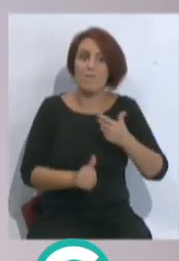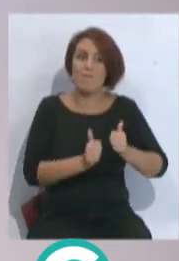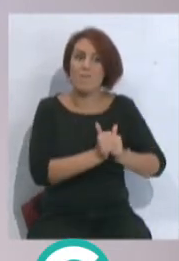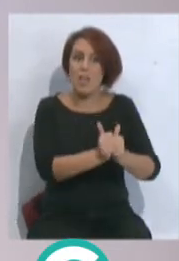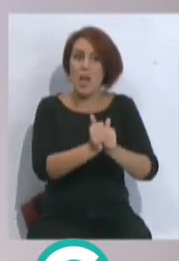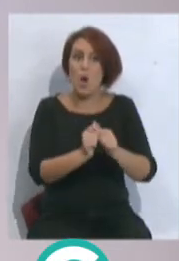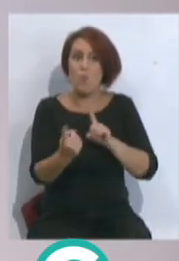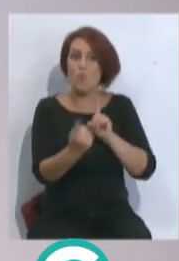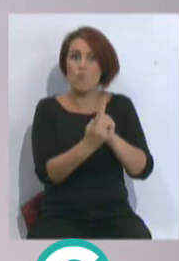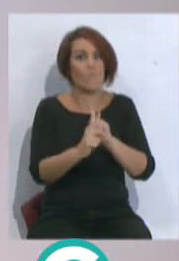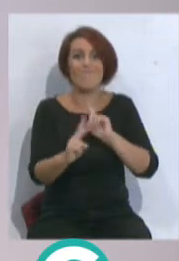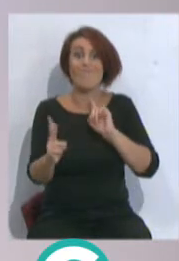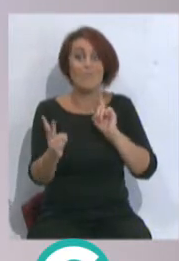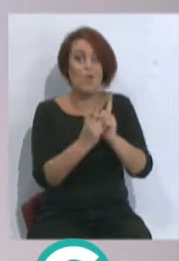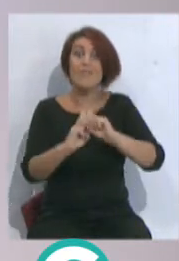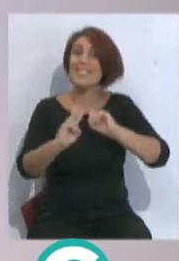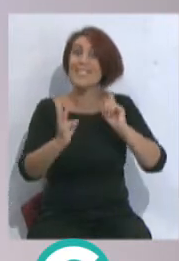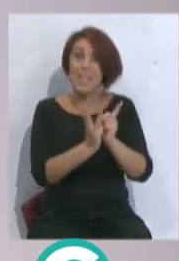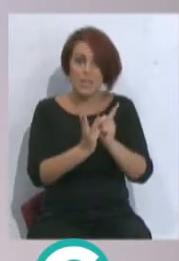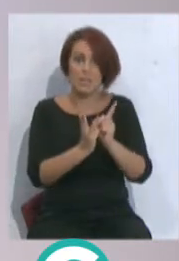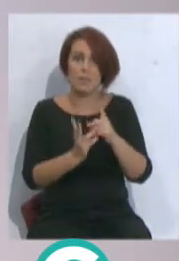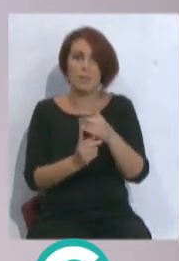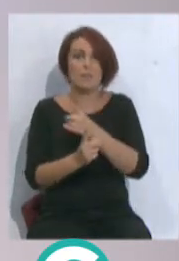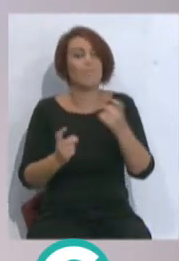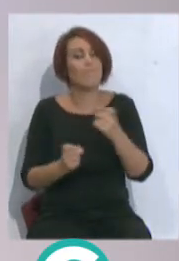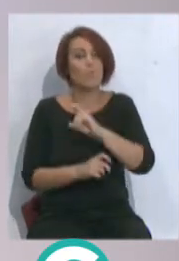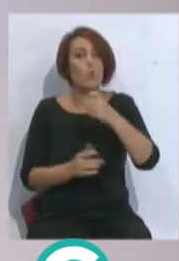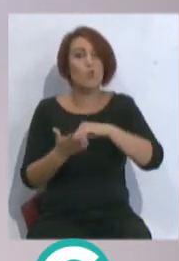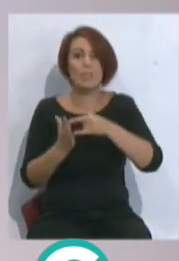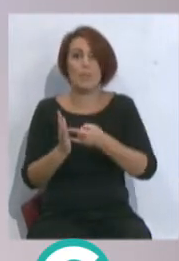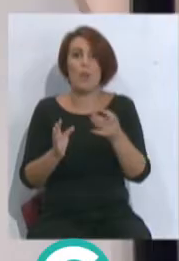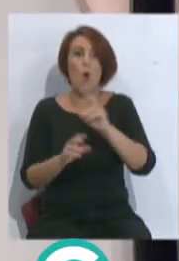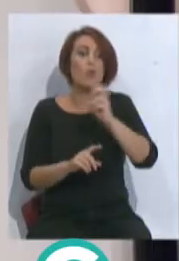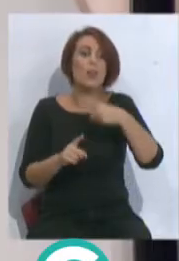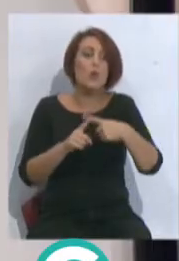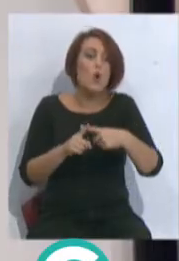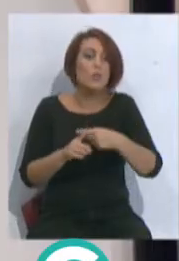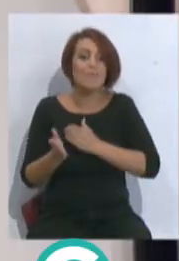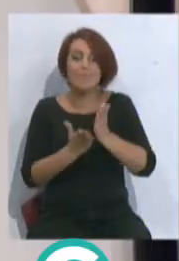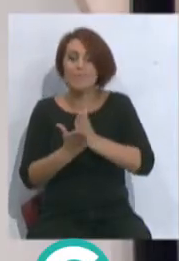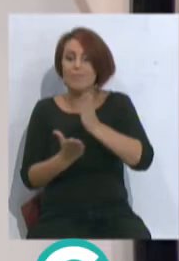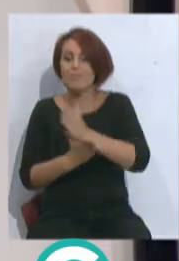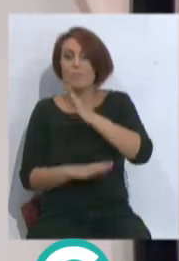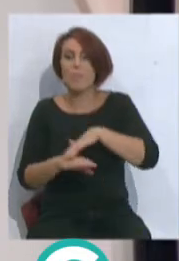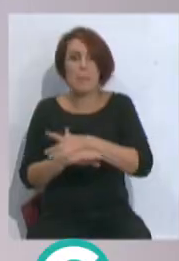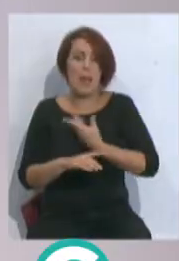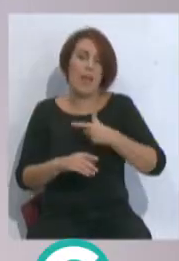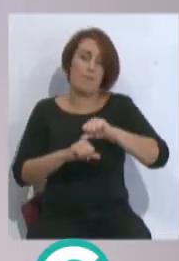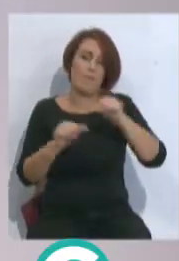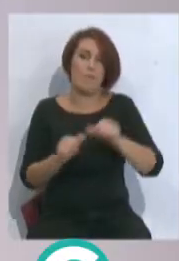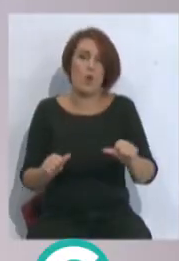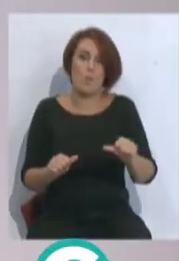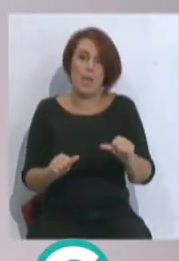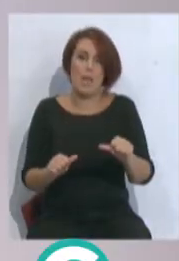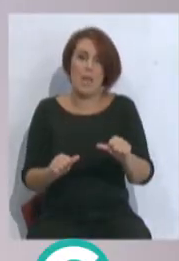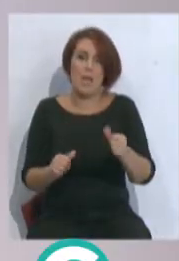tiene, en vez de uno contra uno, tiene dos contra uno o tres contra uno. Tú necesitas de otros sistemas, de otras cosas alternativas para cambiar la forma de